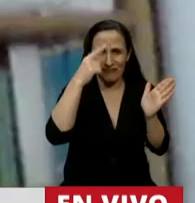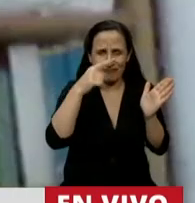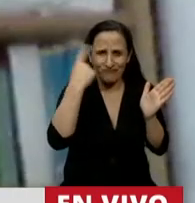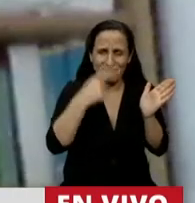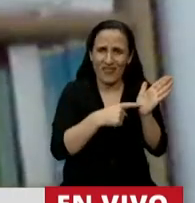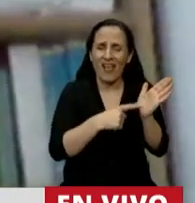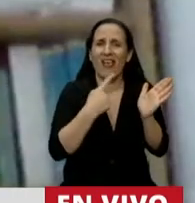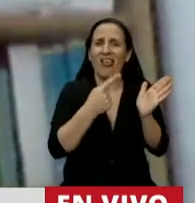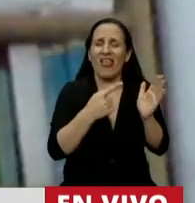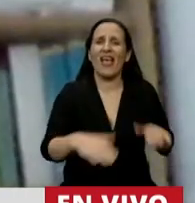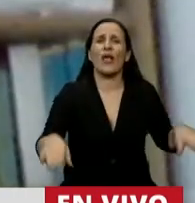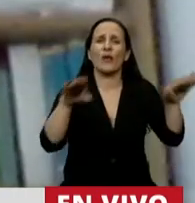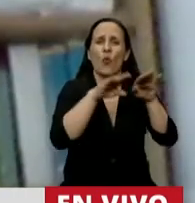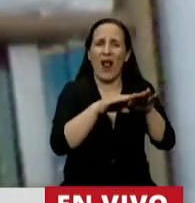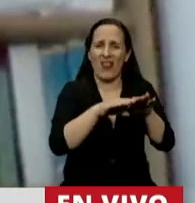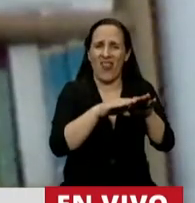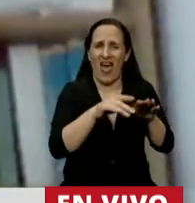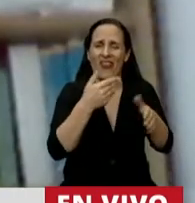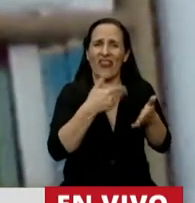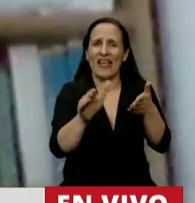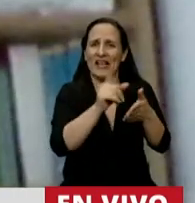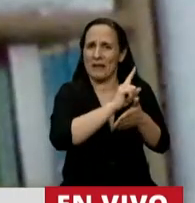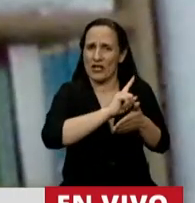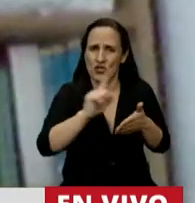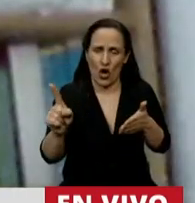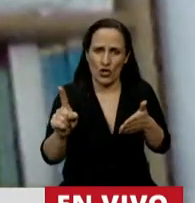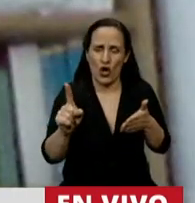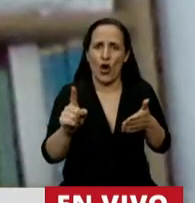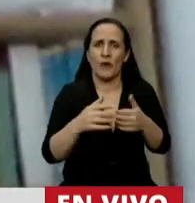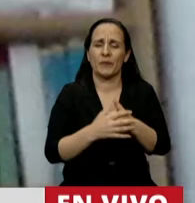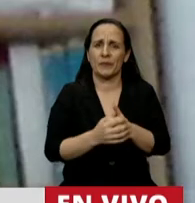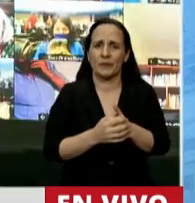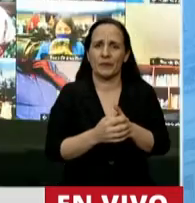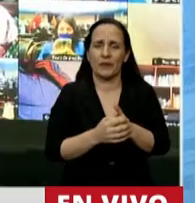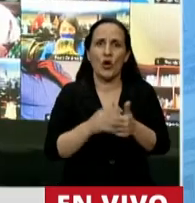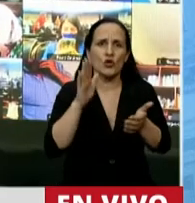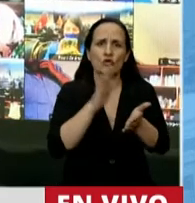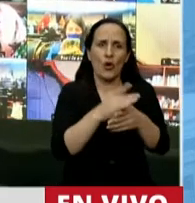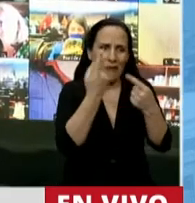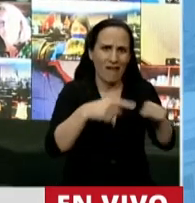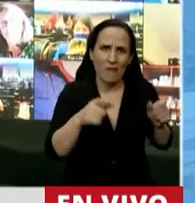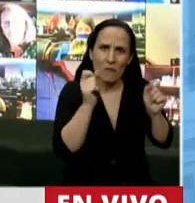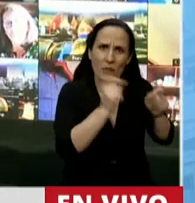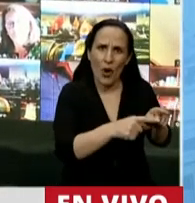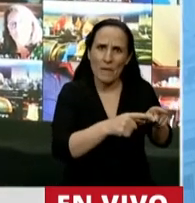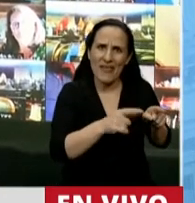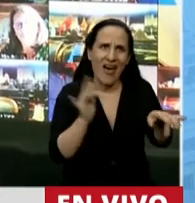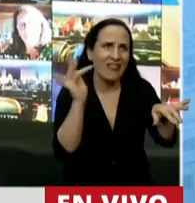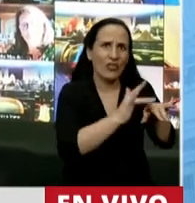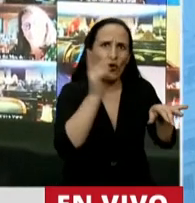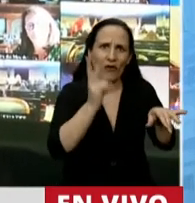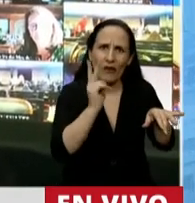discriminación, de capacidad contributiva, de inviolabilidad de la propiedad privada, de